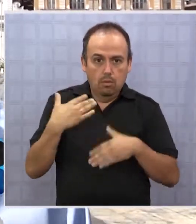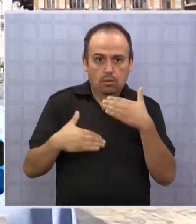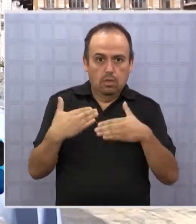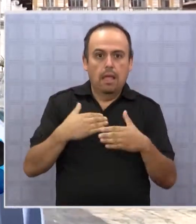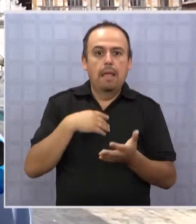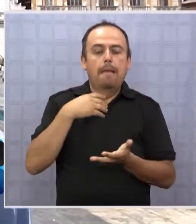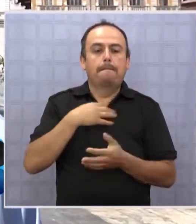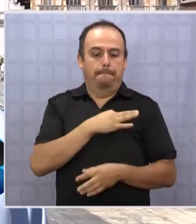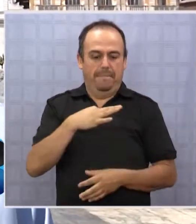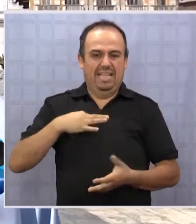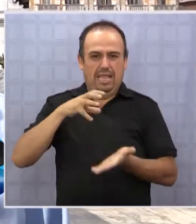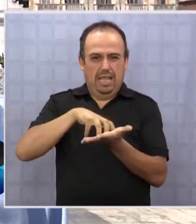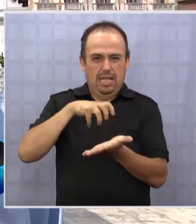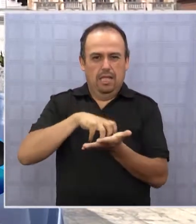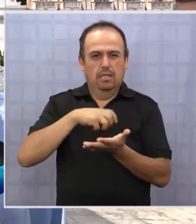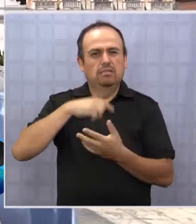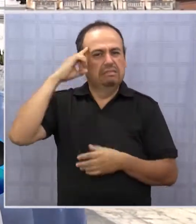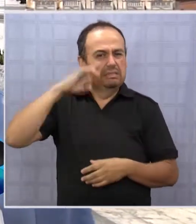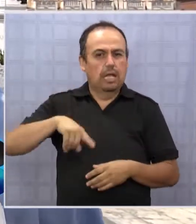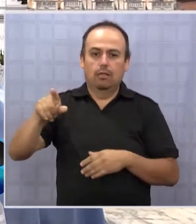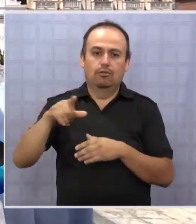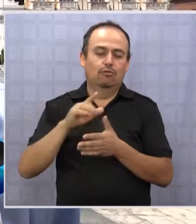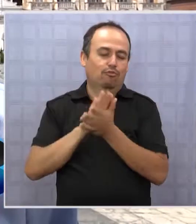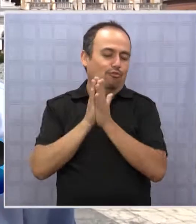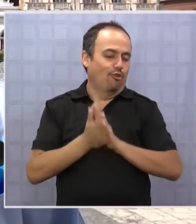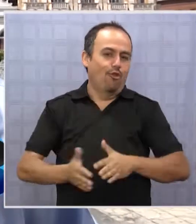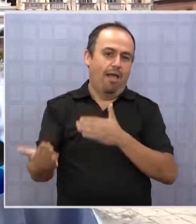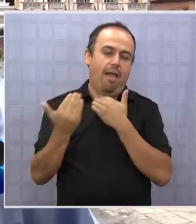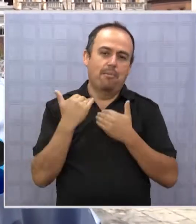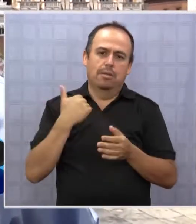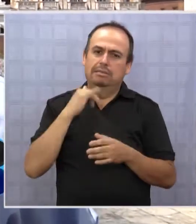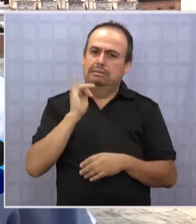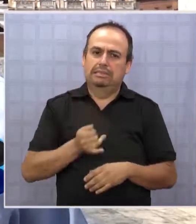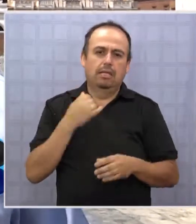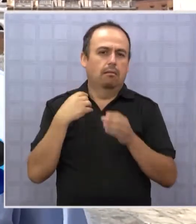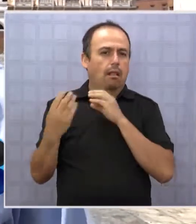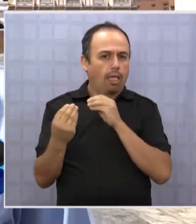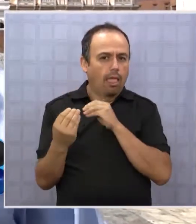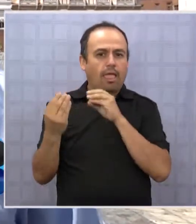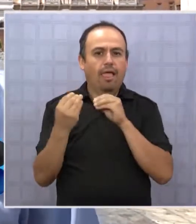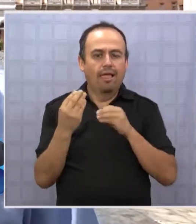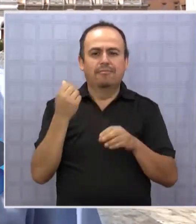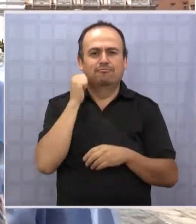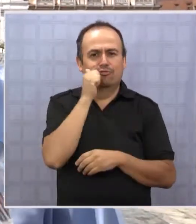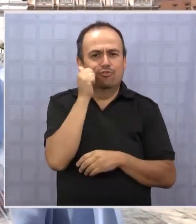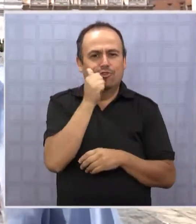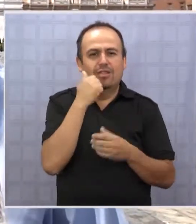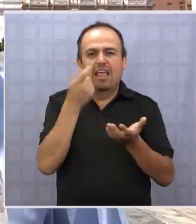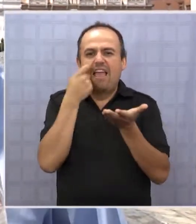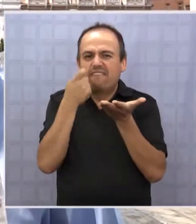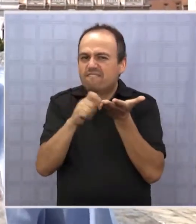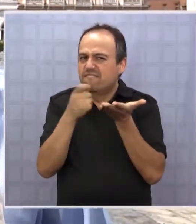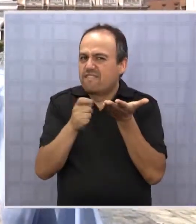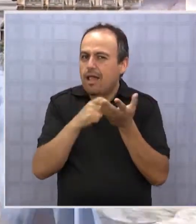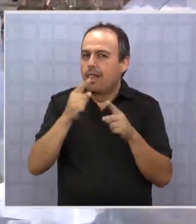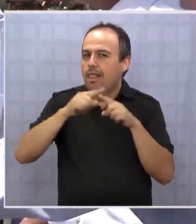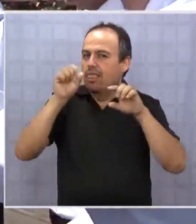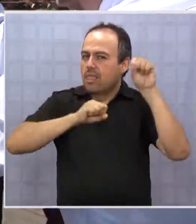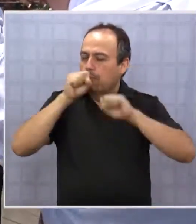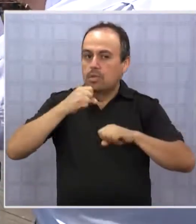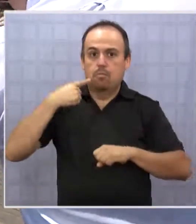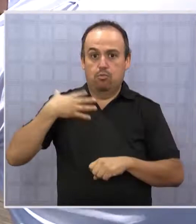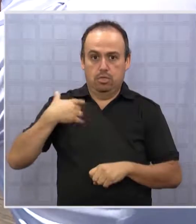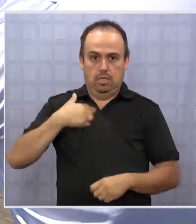importante en el Ministerio de Economía y sé que cuento con todo su apoyo, es una persona con quien converso periódicamente para evaluar los elementos